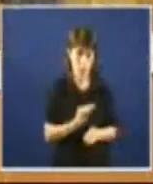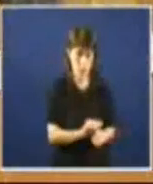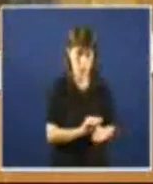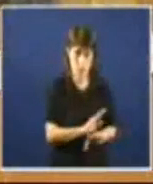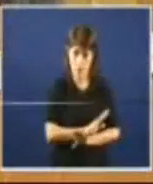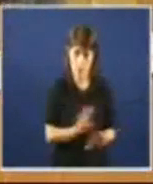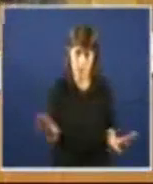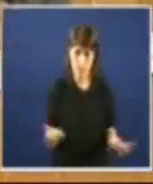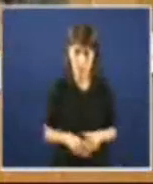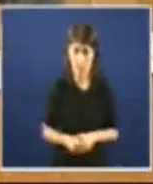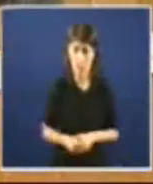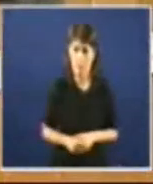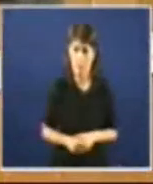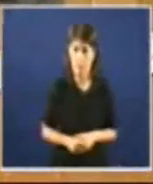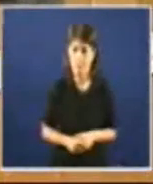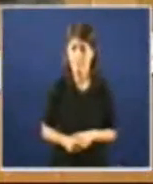Senhoras